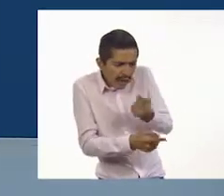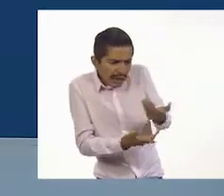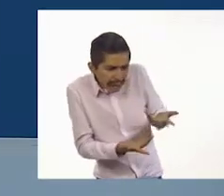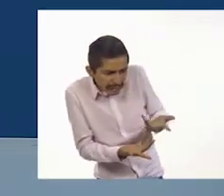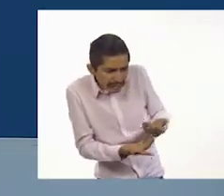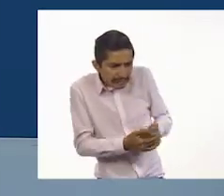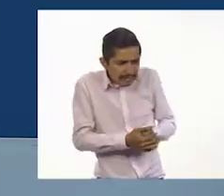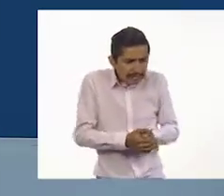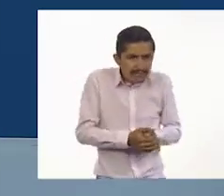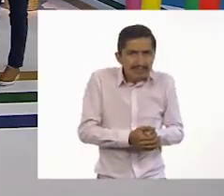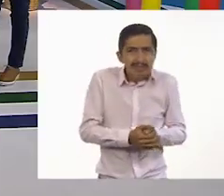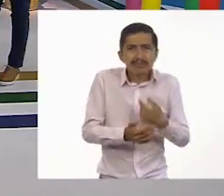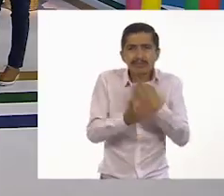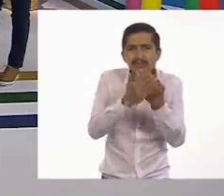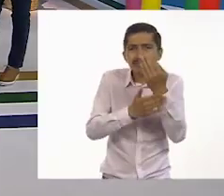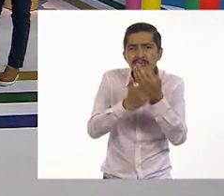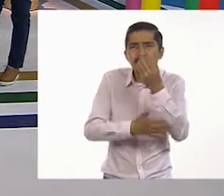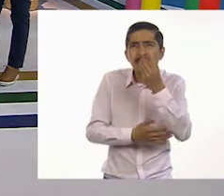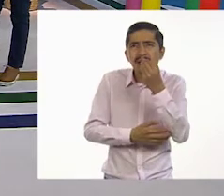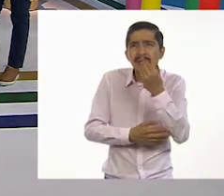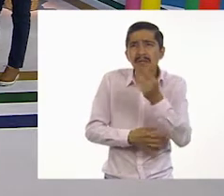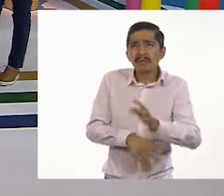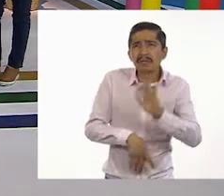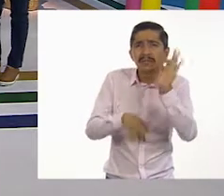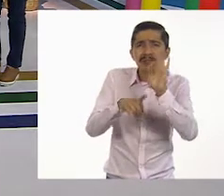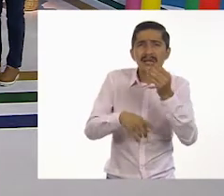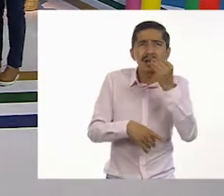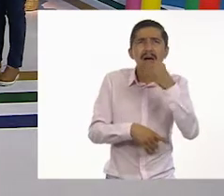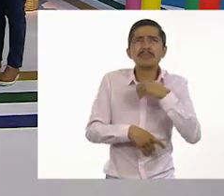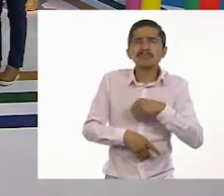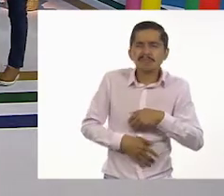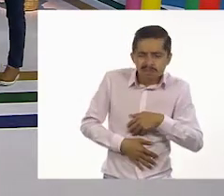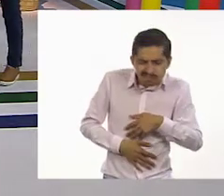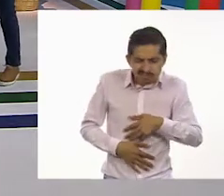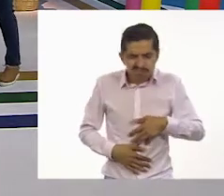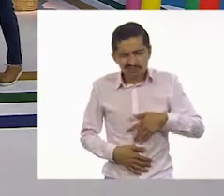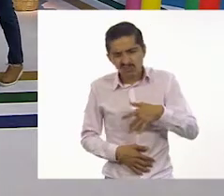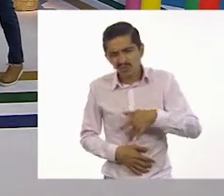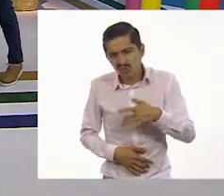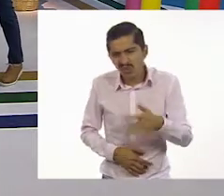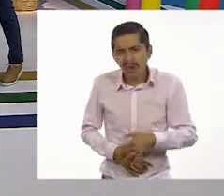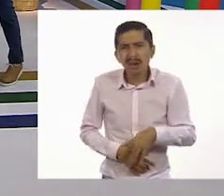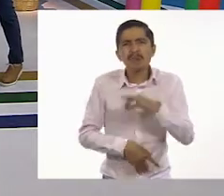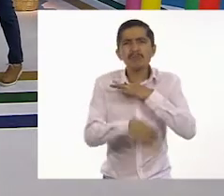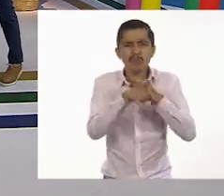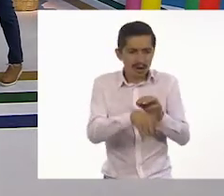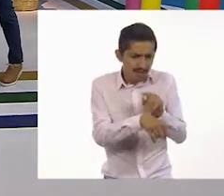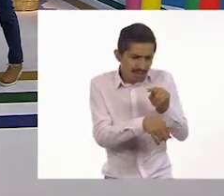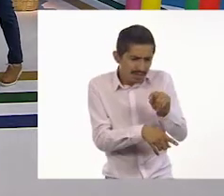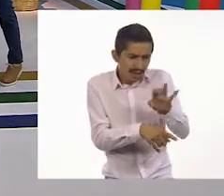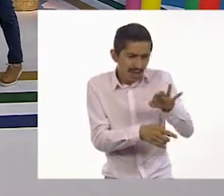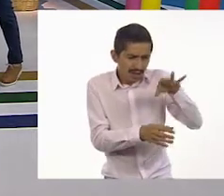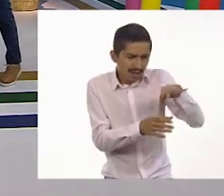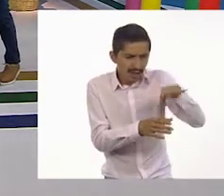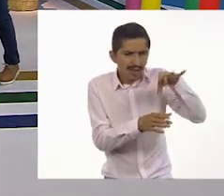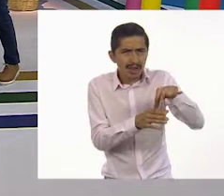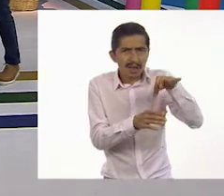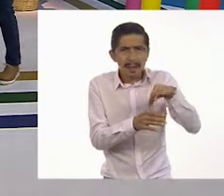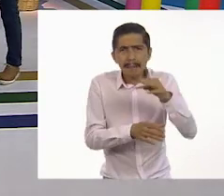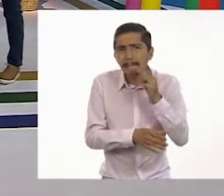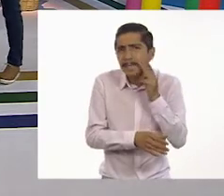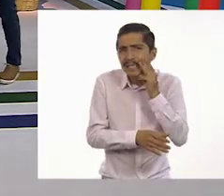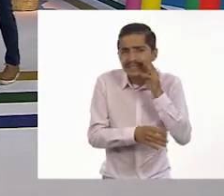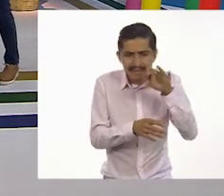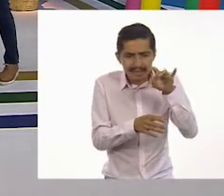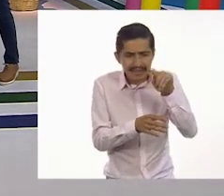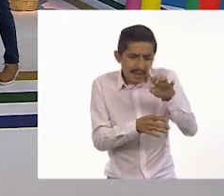Pues, el desayuno yo creo que no me cayó muy bien. Ay, Ton, tómate un tecito de manzanilla. Tómate un tecito de